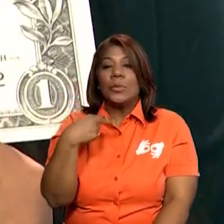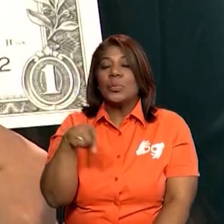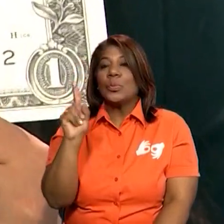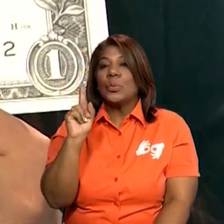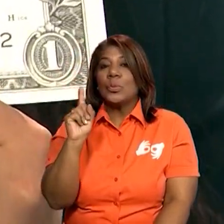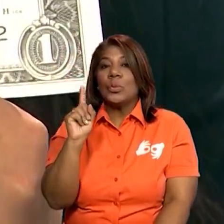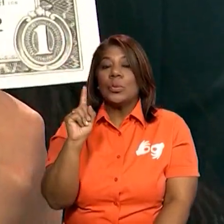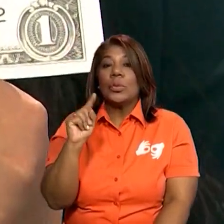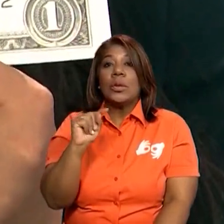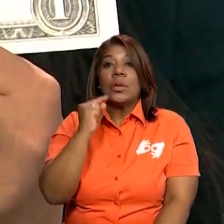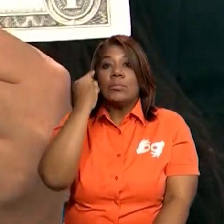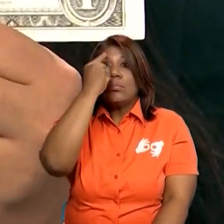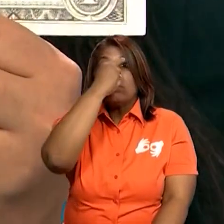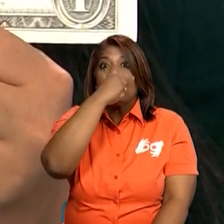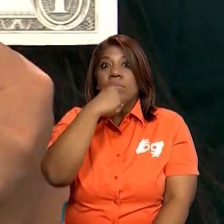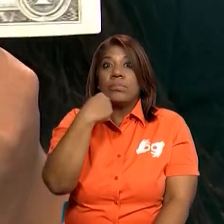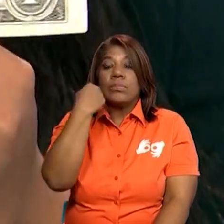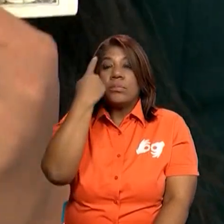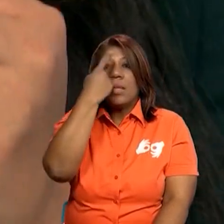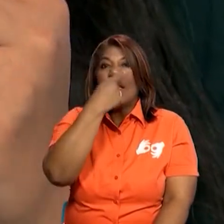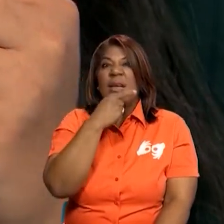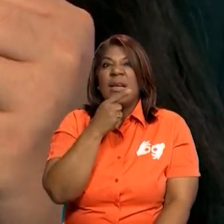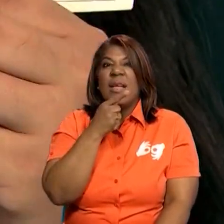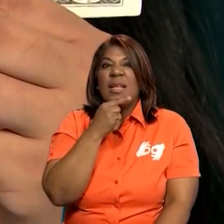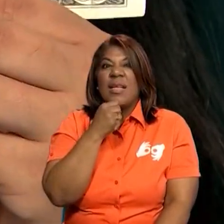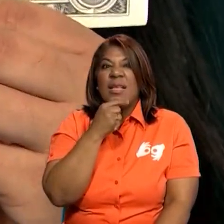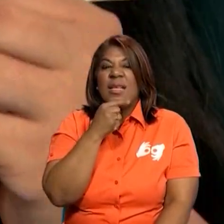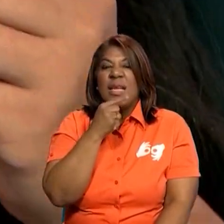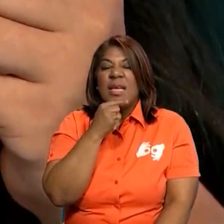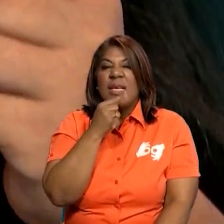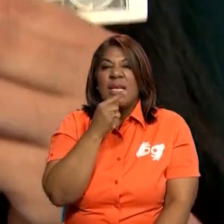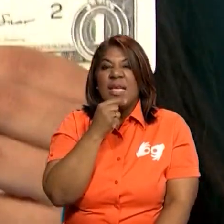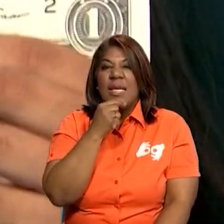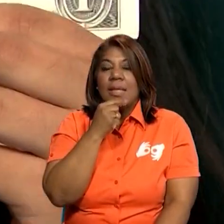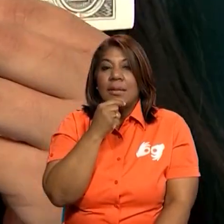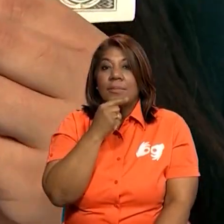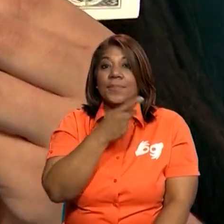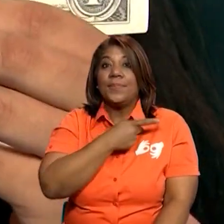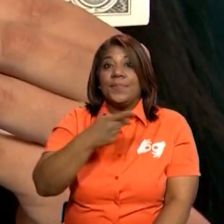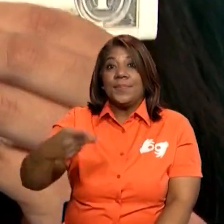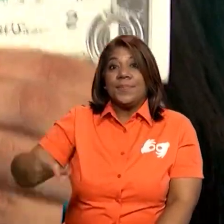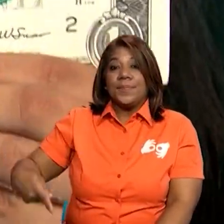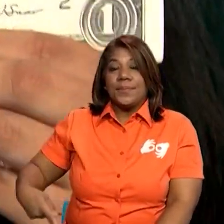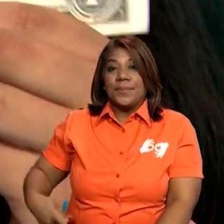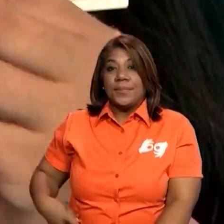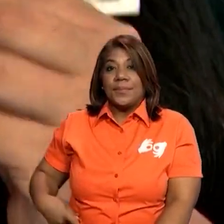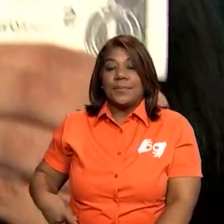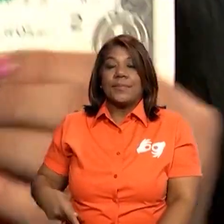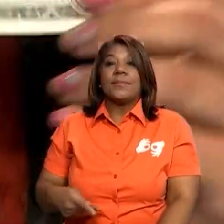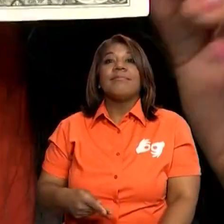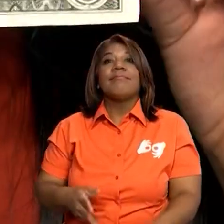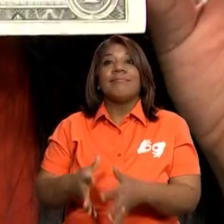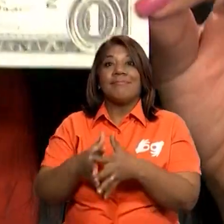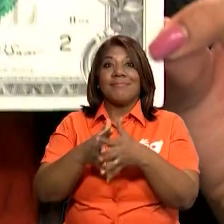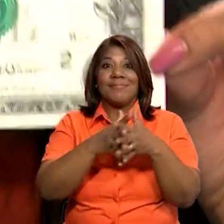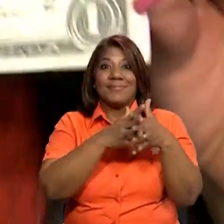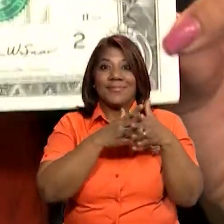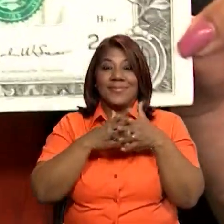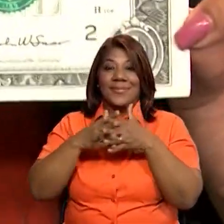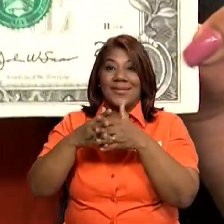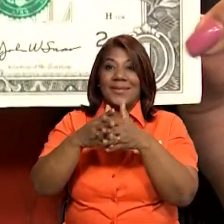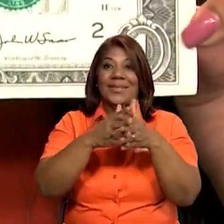el centro de ella observamos la imagen de uno de los presidentes más destacados del país donde